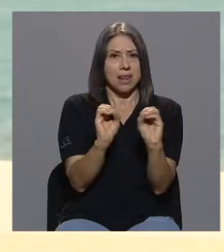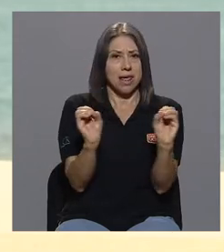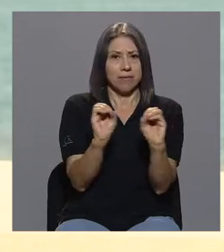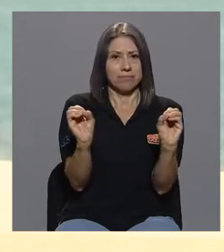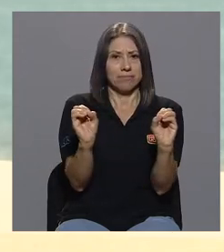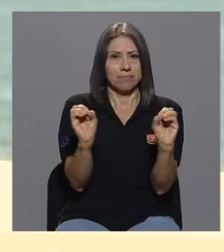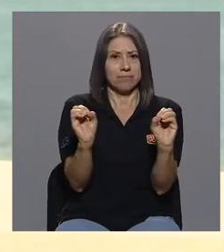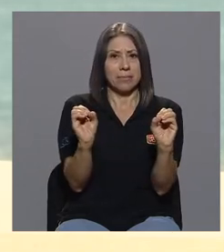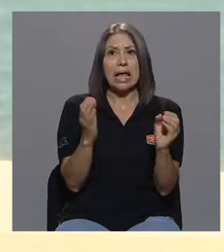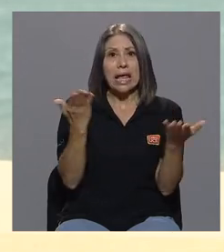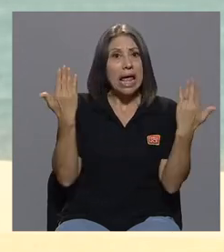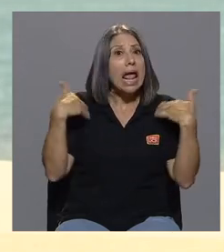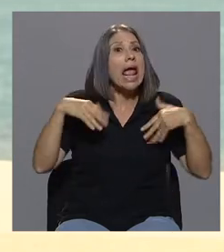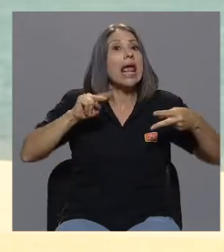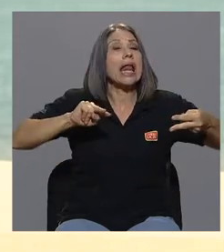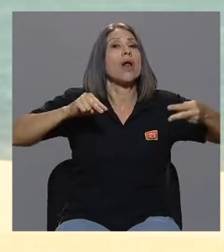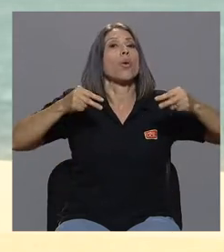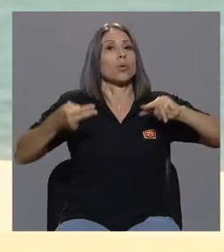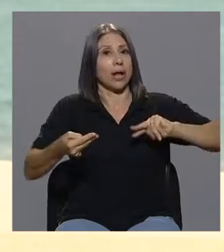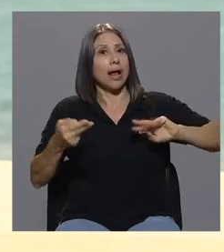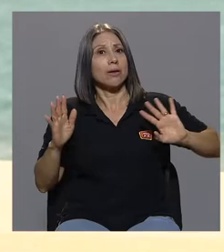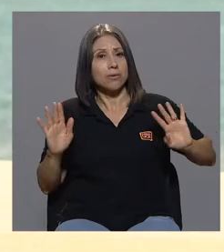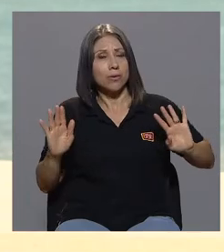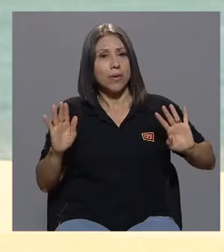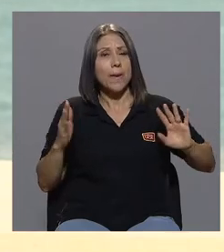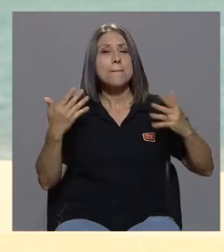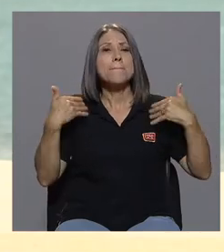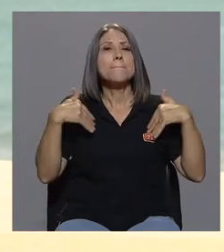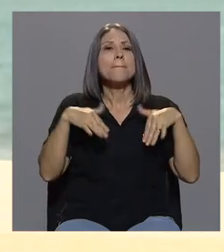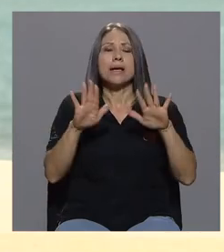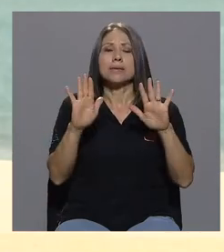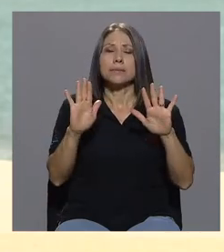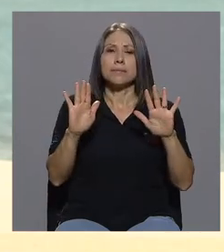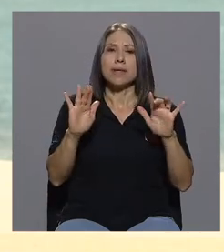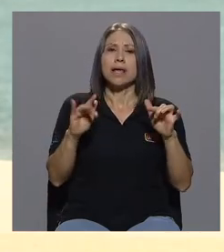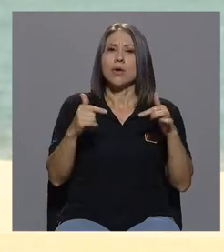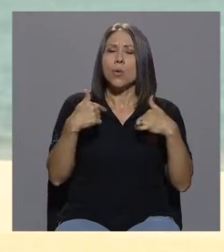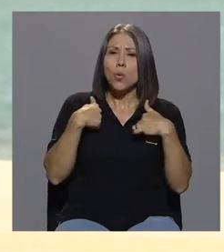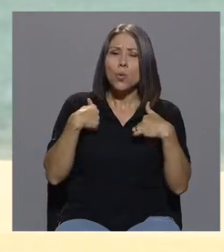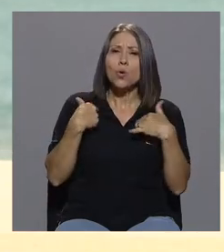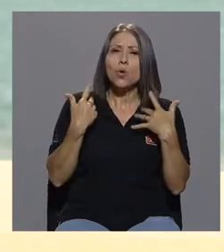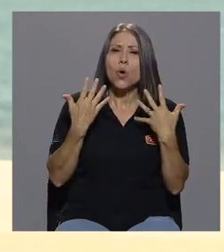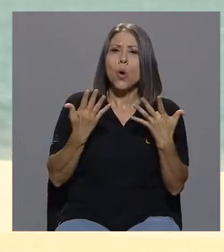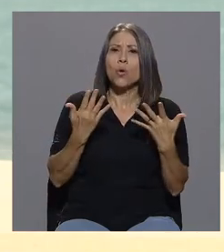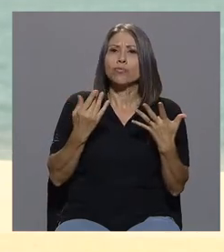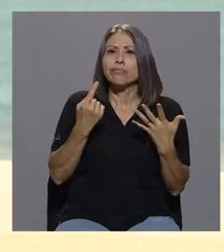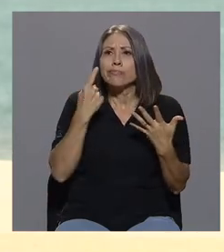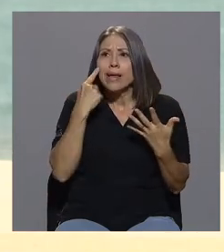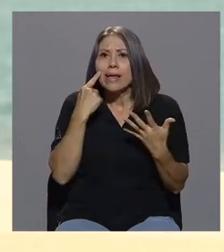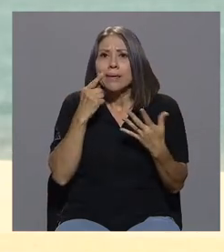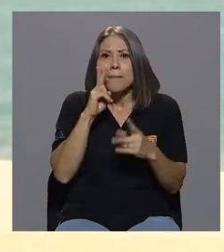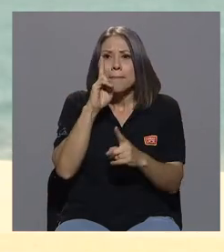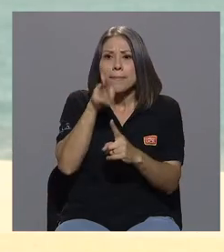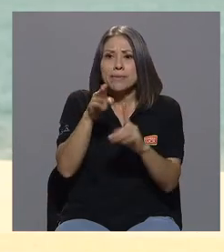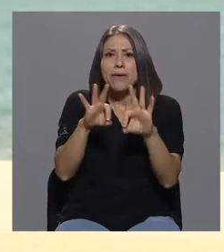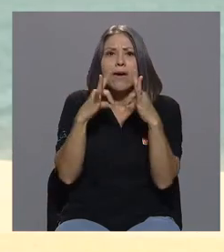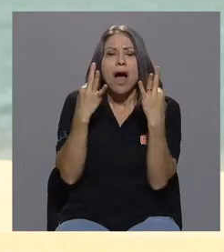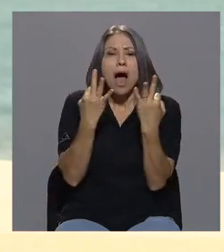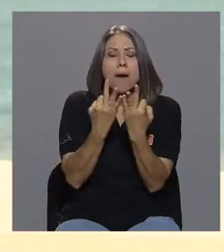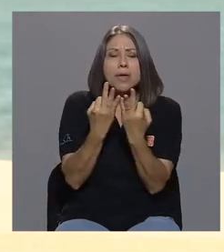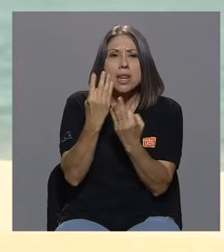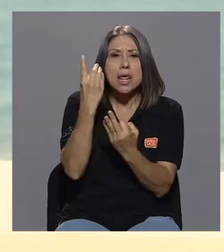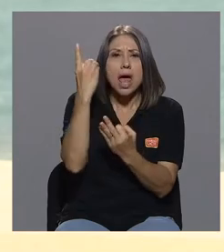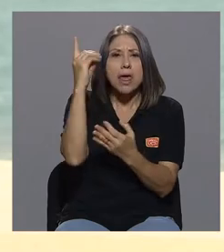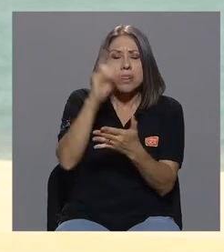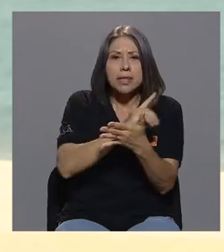contrario, y más o menos no sufría todo ese estigma y esa discriminación por la misma familia. Si da este hecho, hay